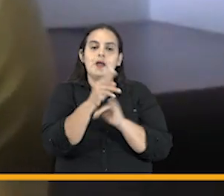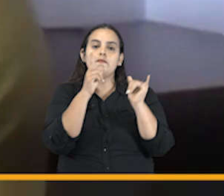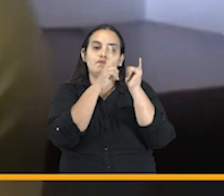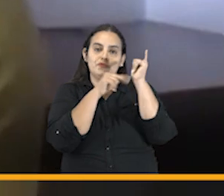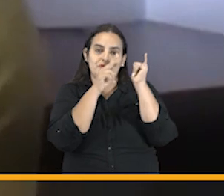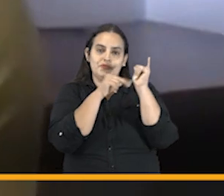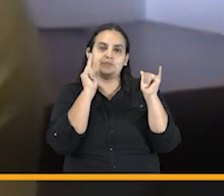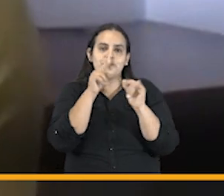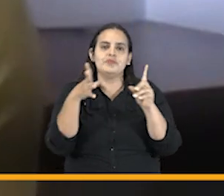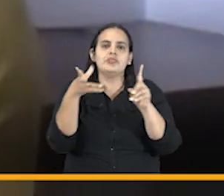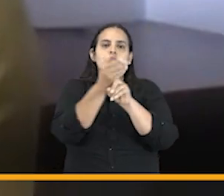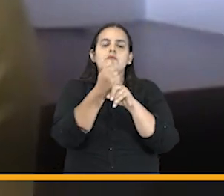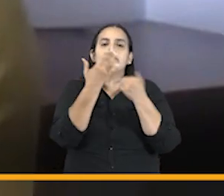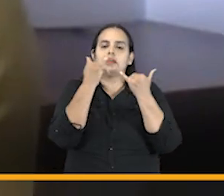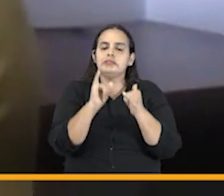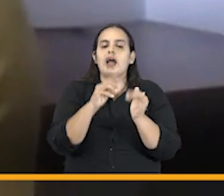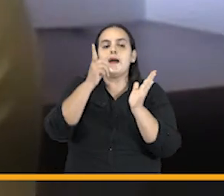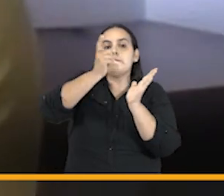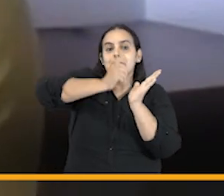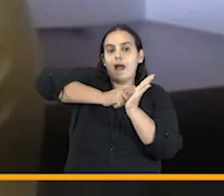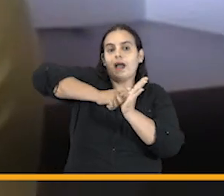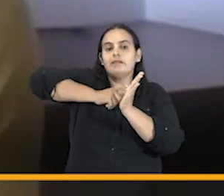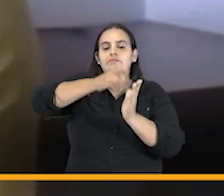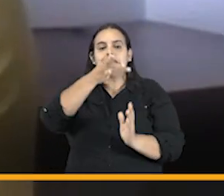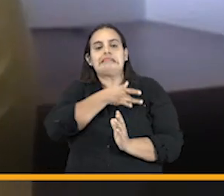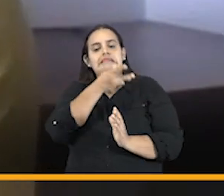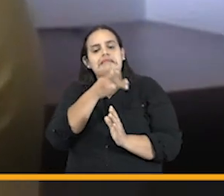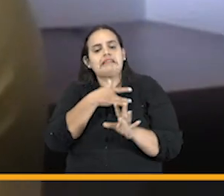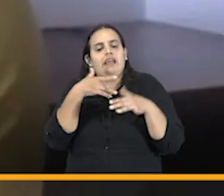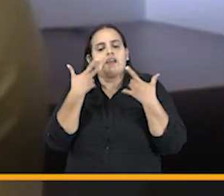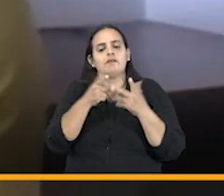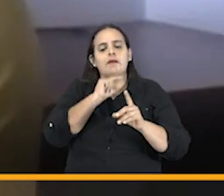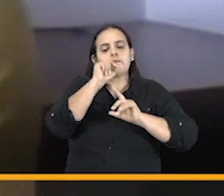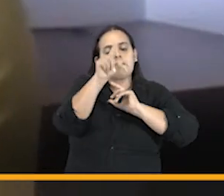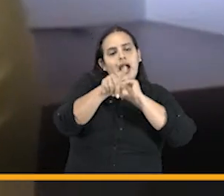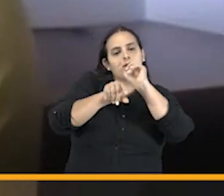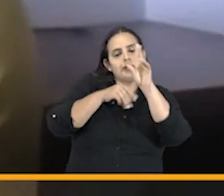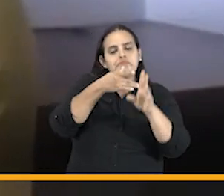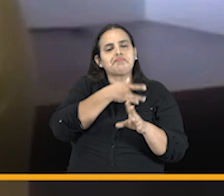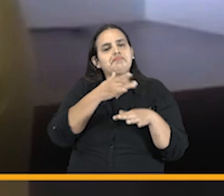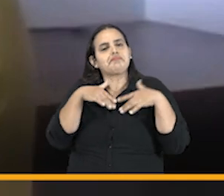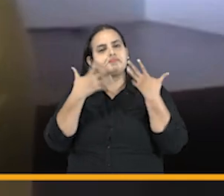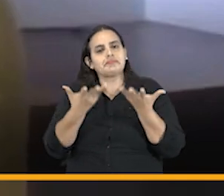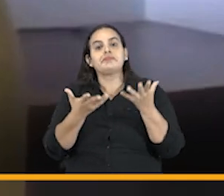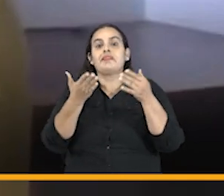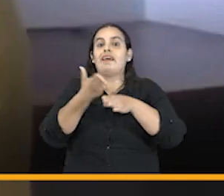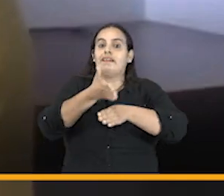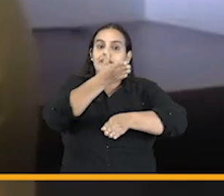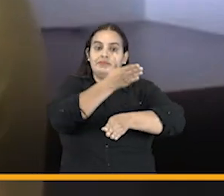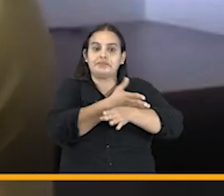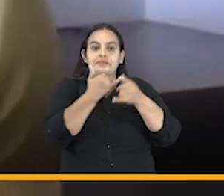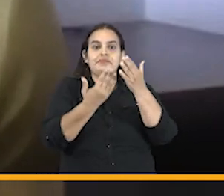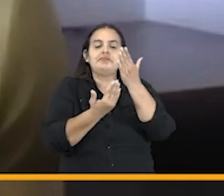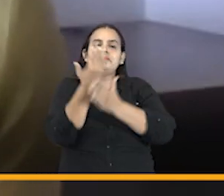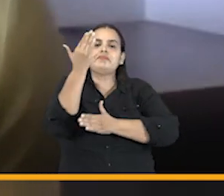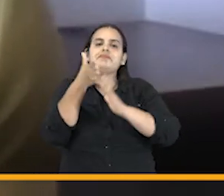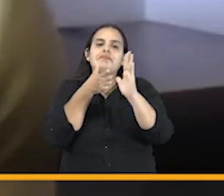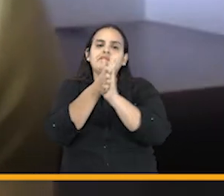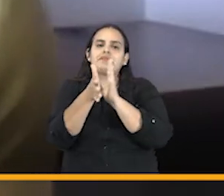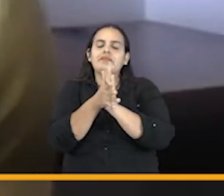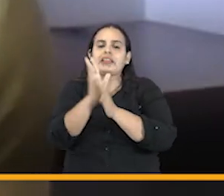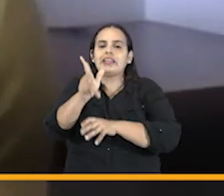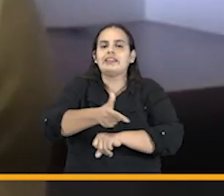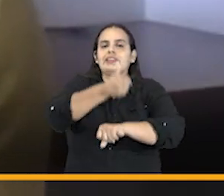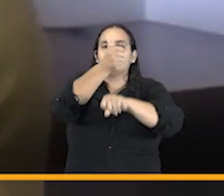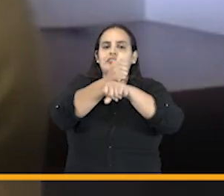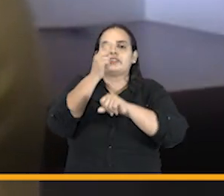canal de youtube que se encuentra habilitada la encuesta de satisfacción para que por favor la diligencia y antes de empezar a hablar de la